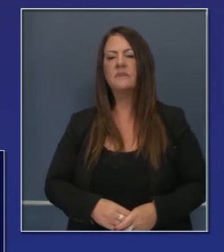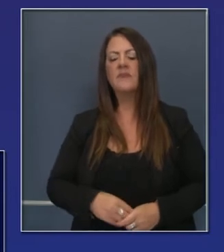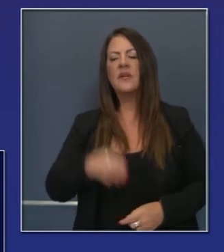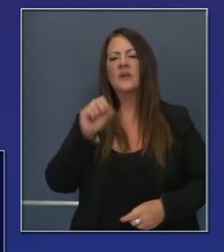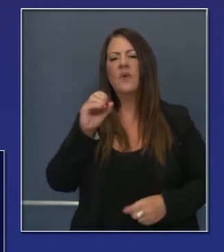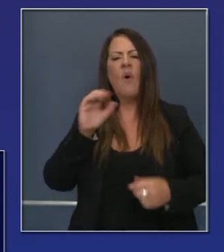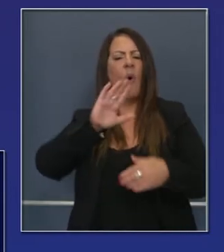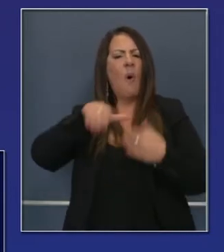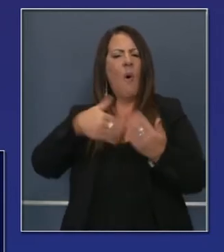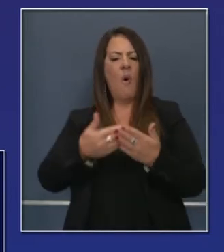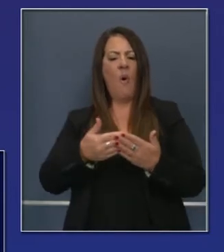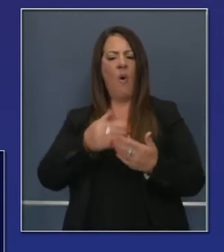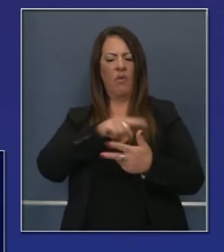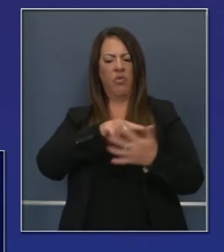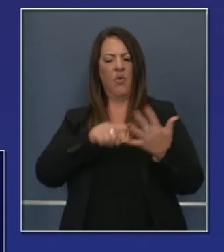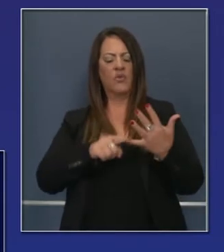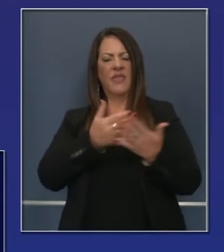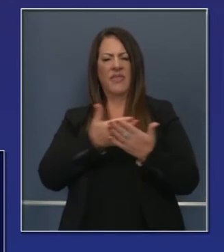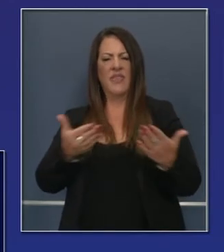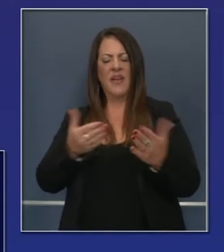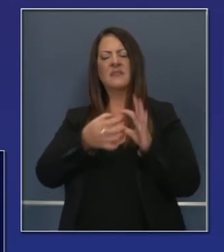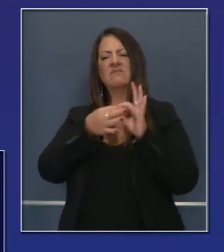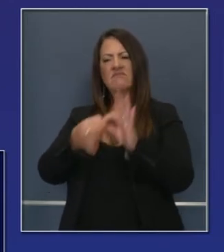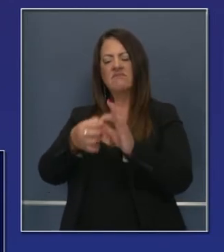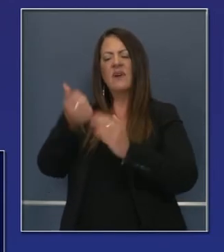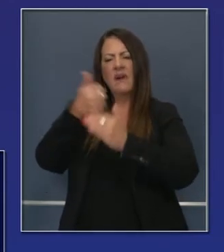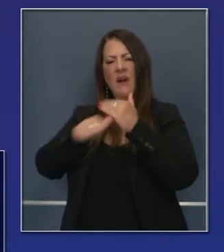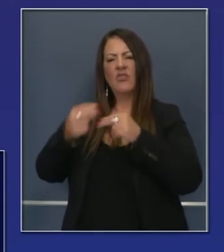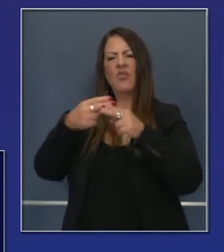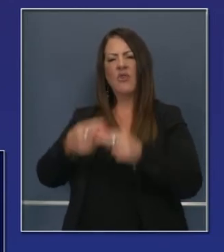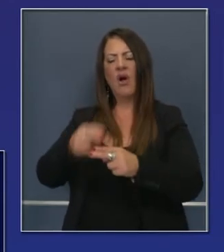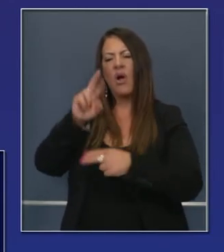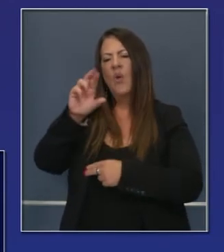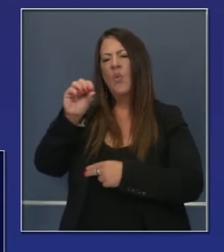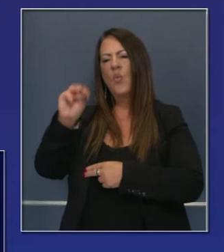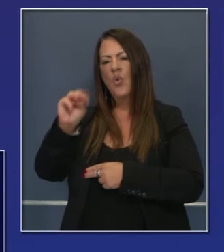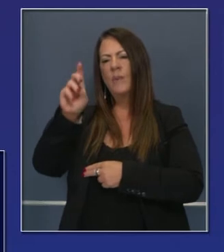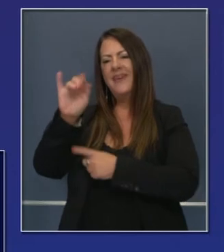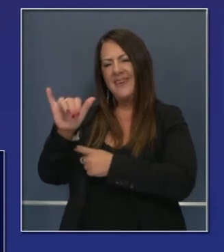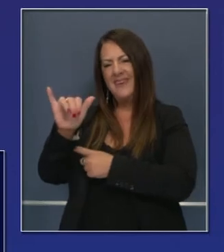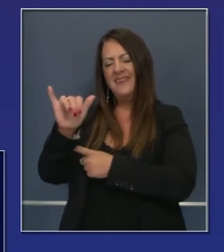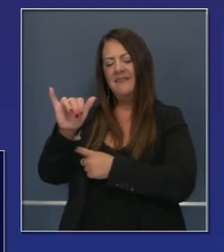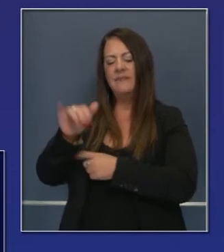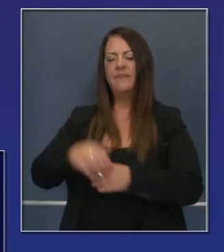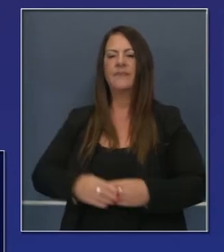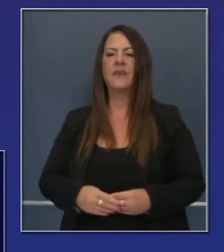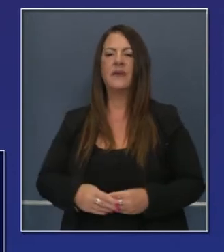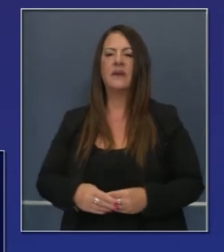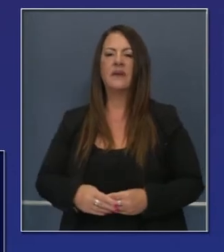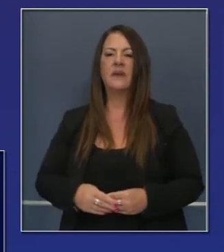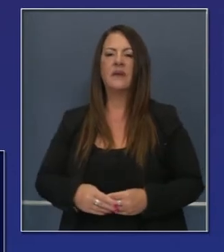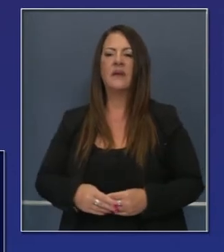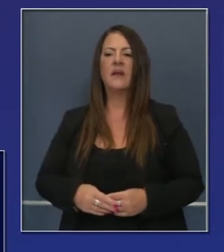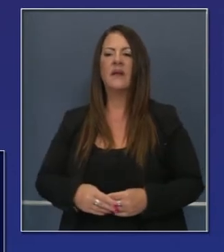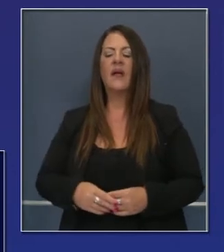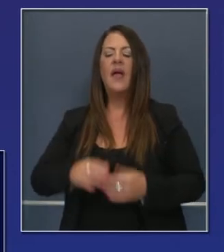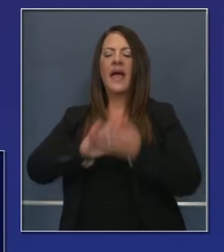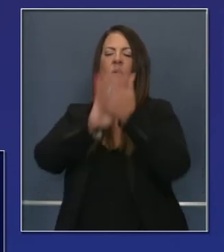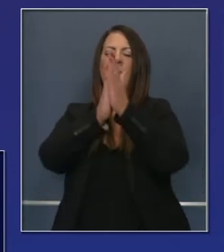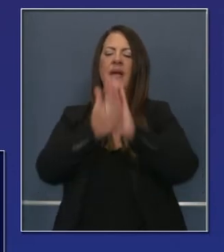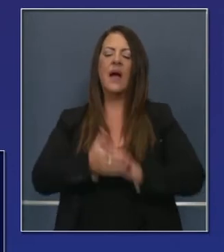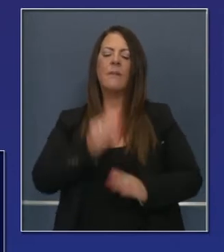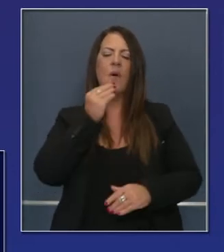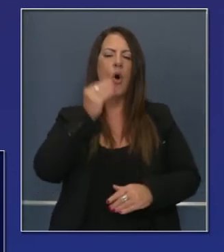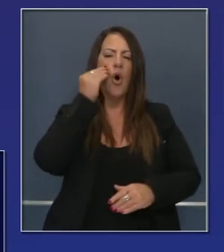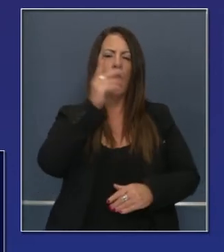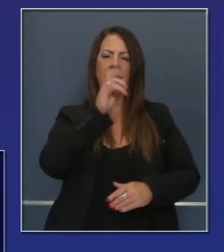esto es parte, una vez más, del proyecto Room Key. Pero como ya dije, este esfuerzo Room Key está uniéndose a